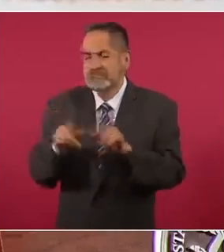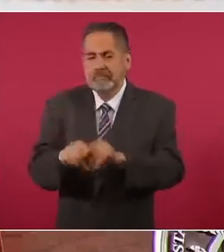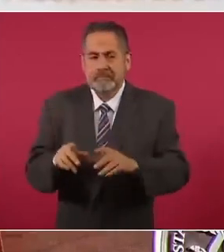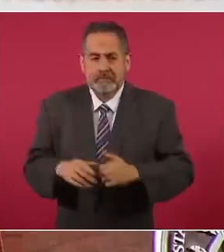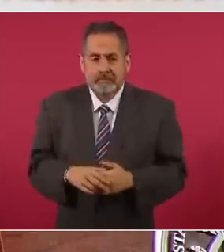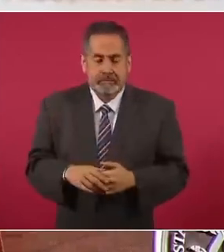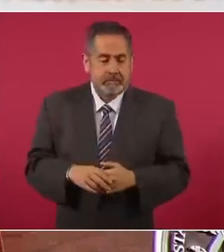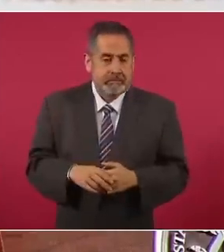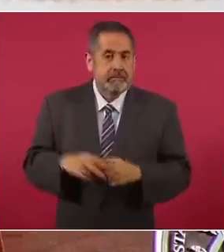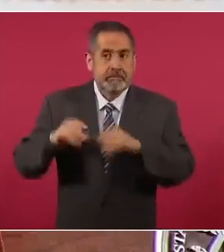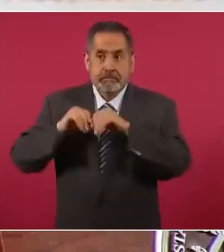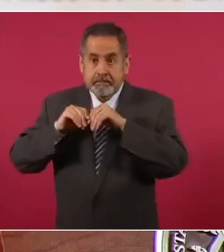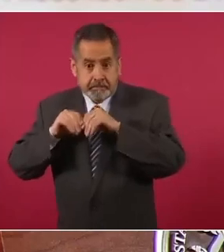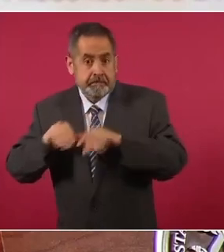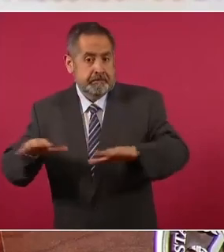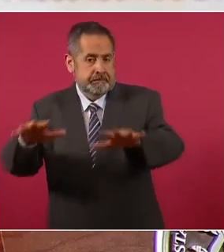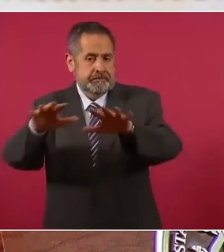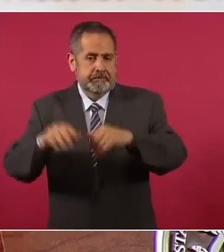para que la gente